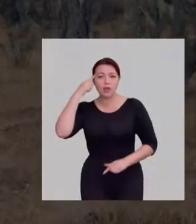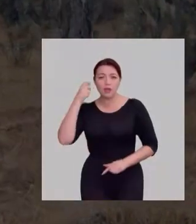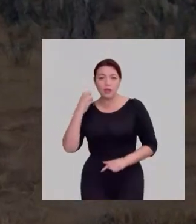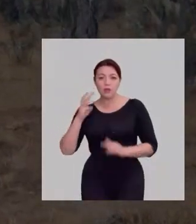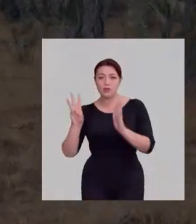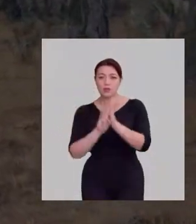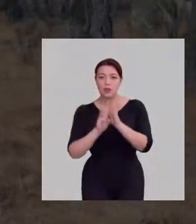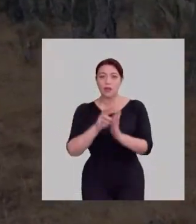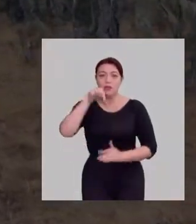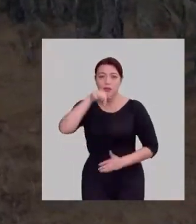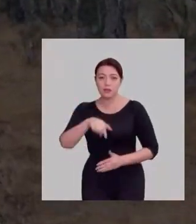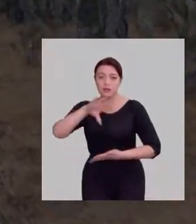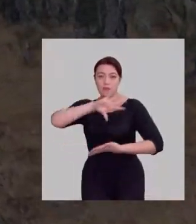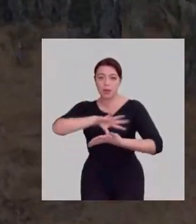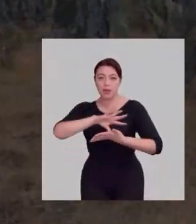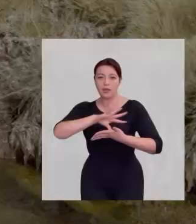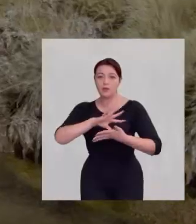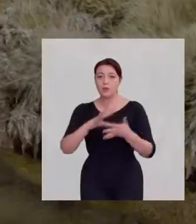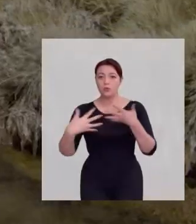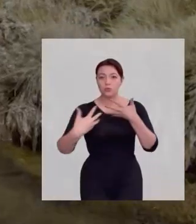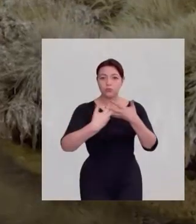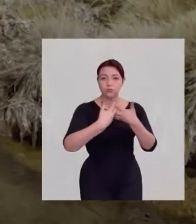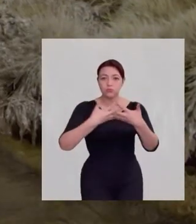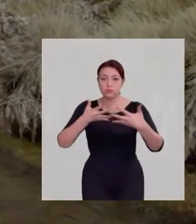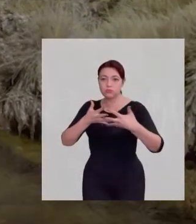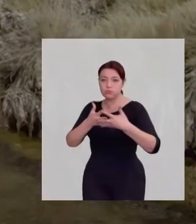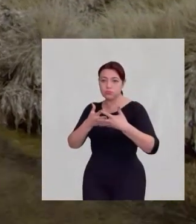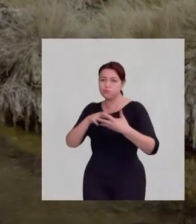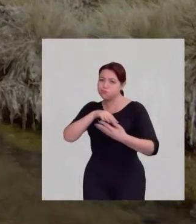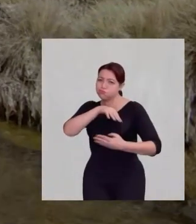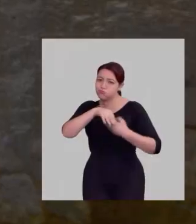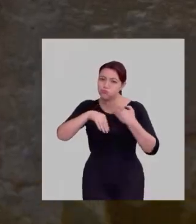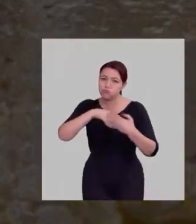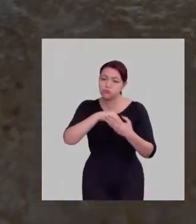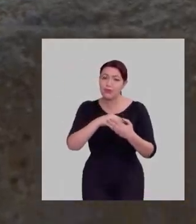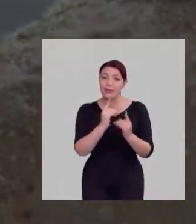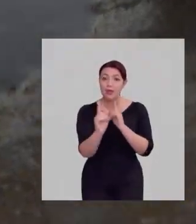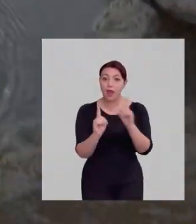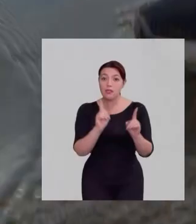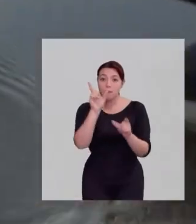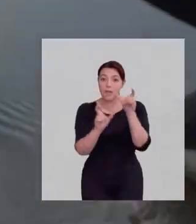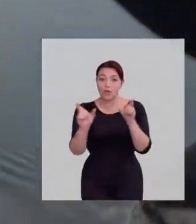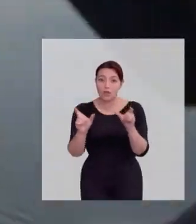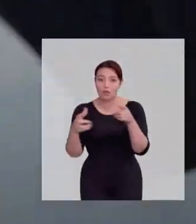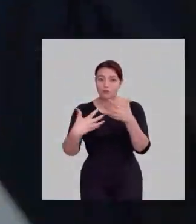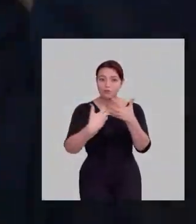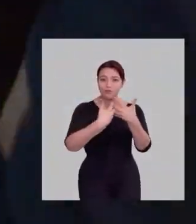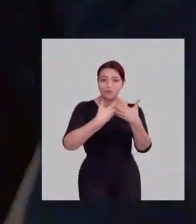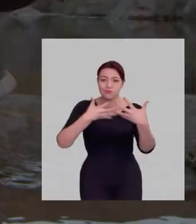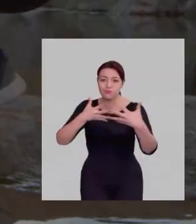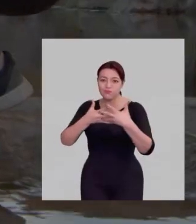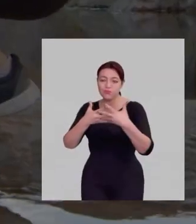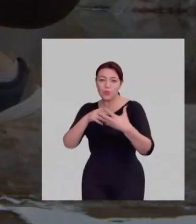Creo que la identidad de este país es la mezcla de todo eso. Cada persona es la mezcla de todo aquello.